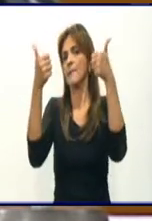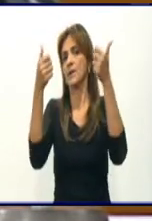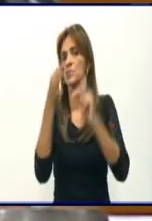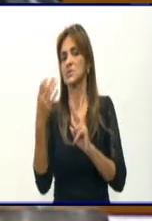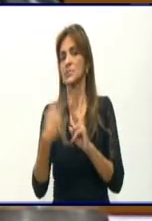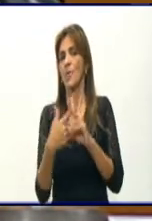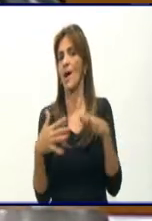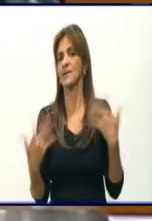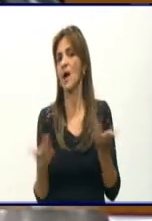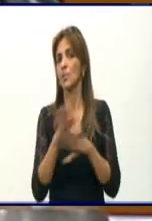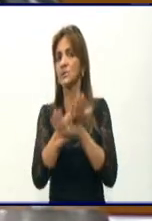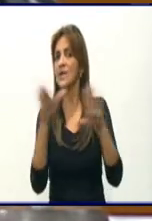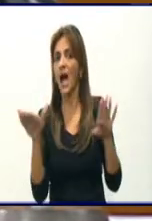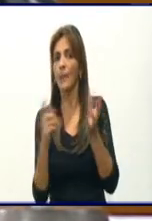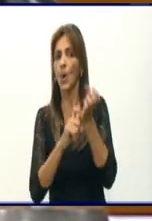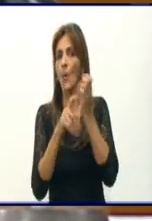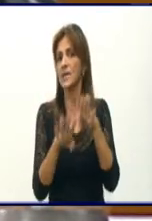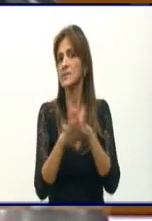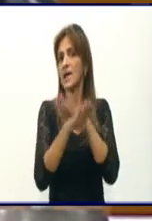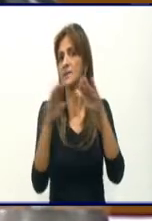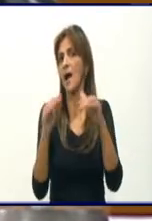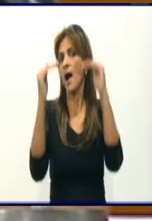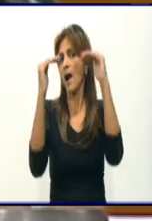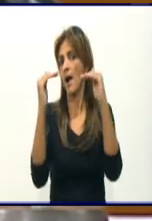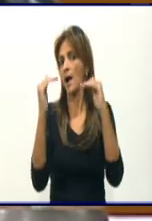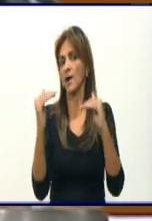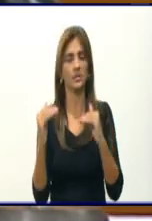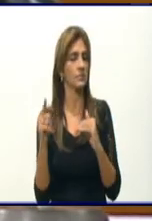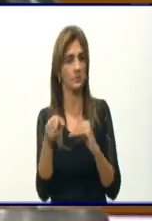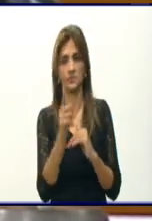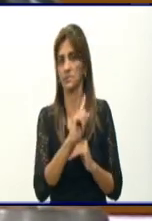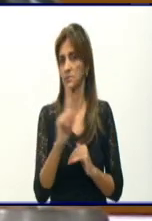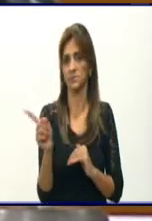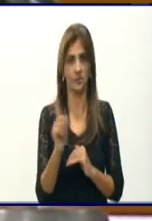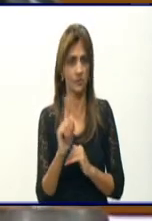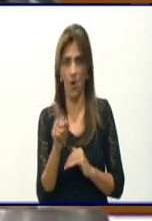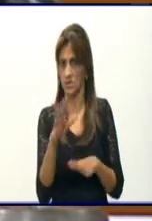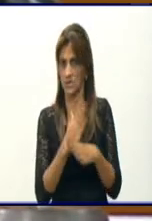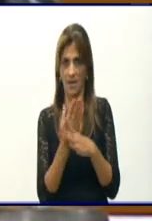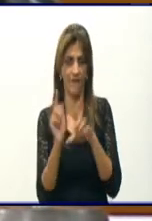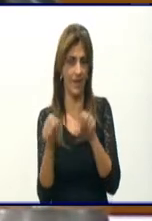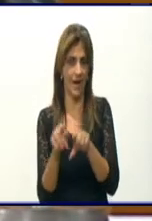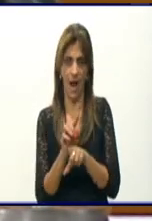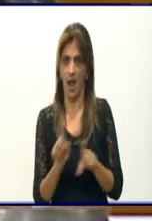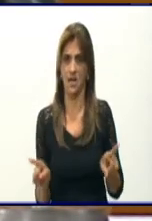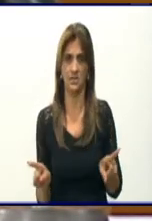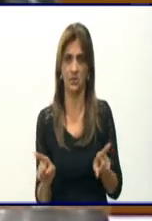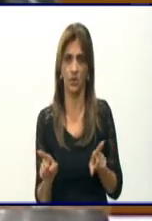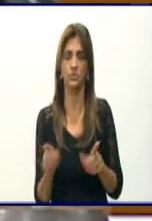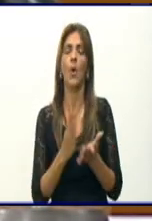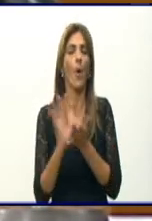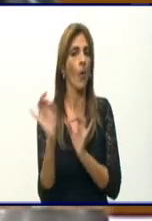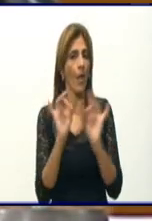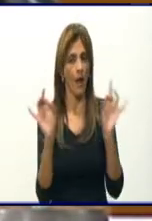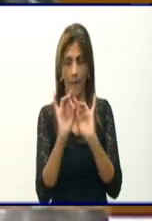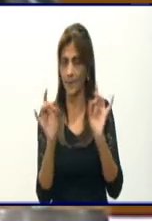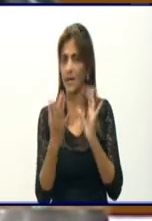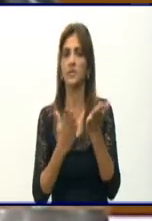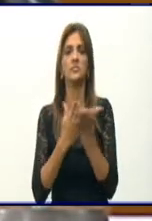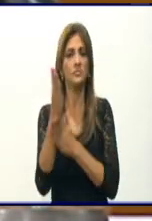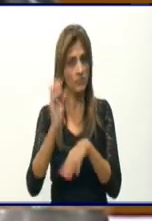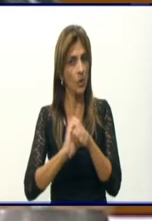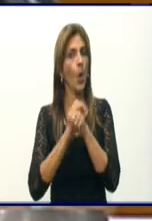una disminución franca de los casos o que estemos cerca ya de erradicar la comida en la provincia. Para nada.